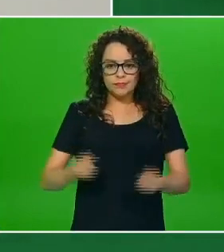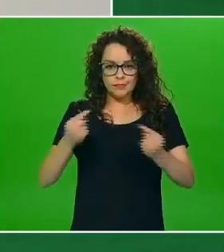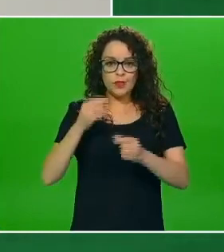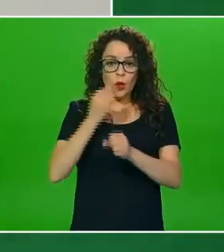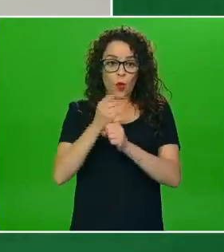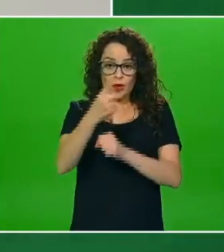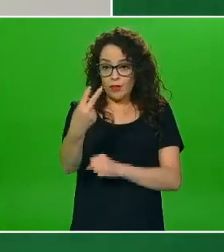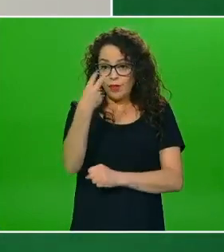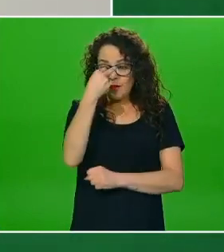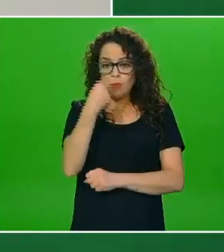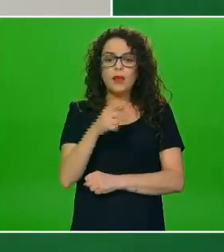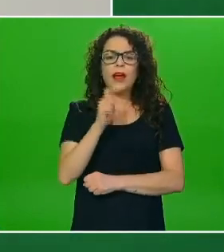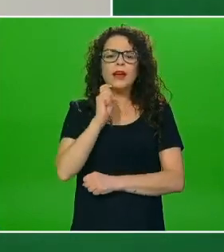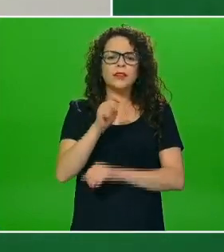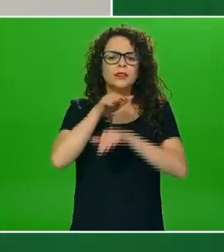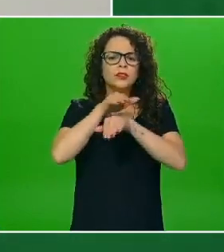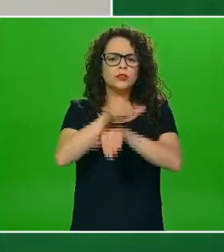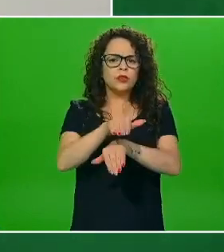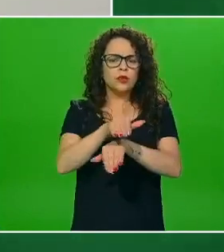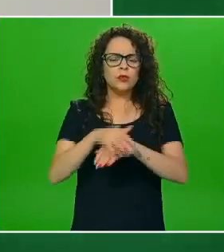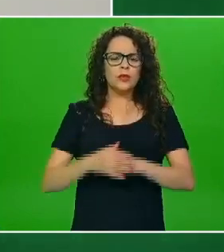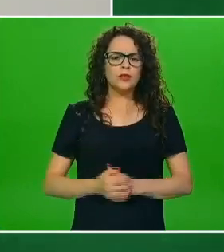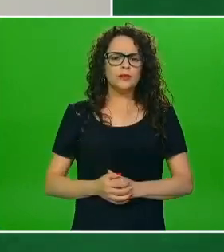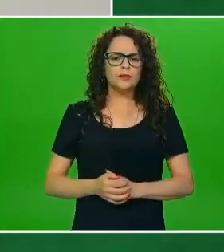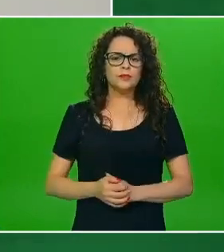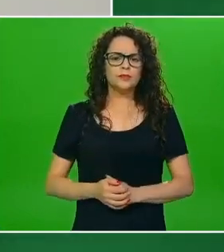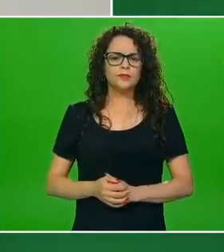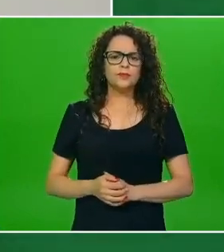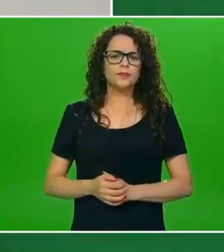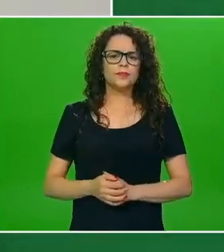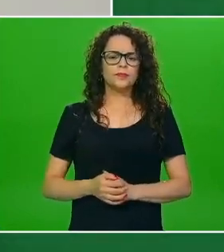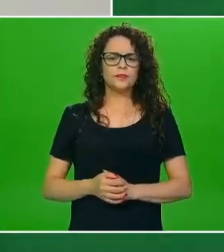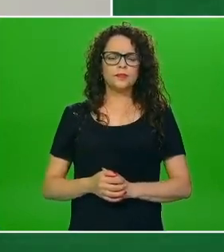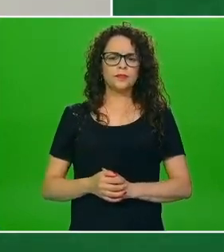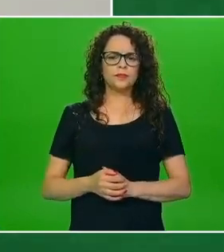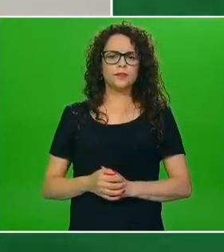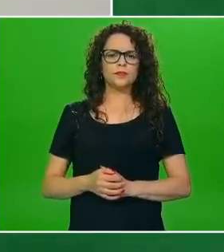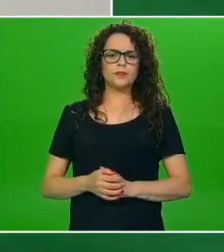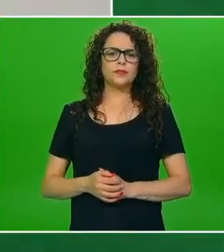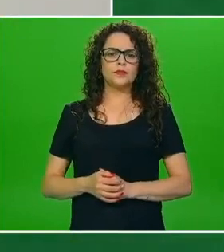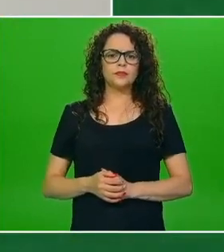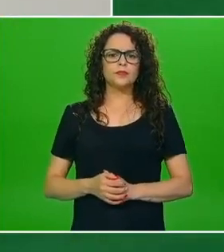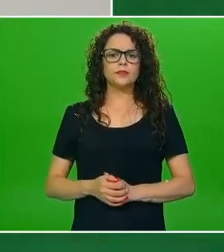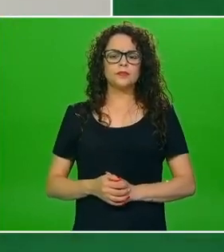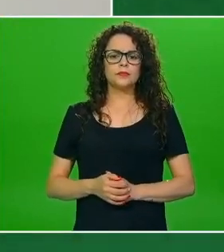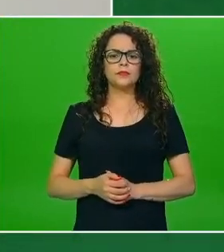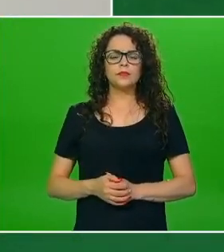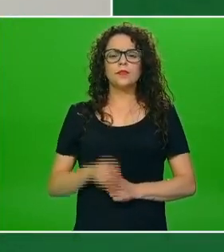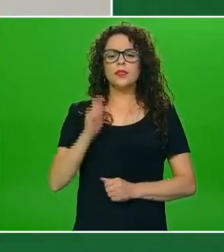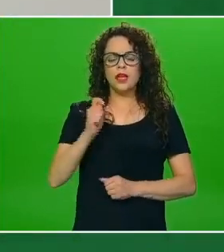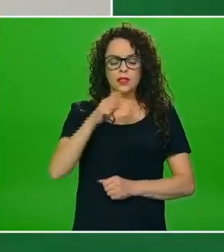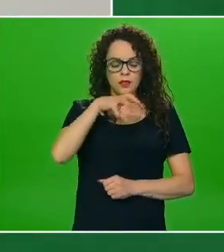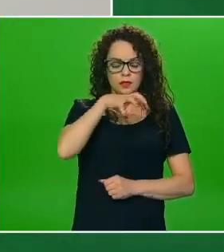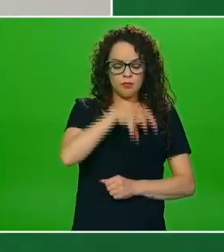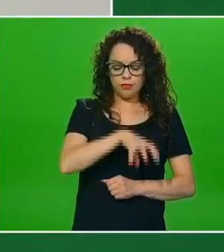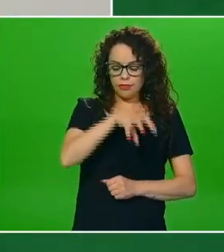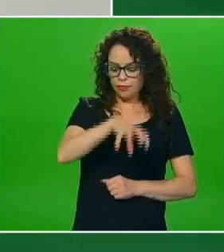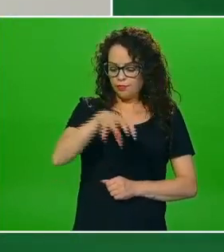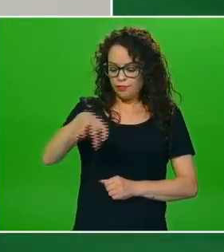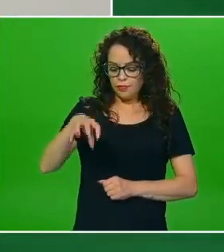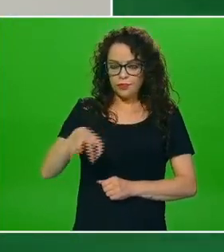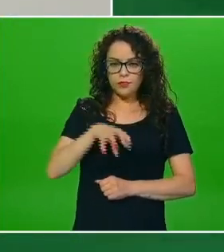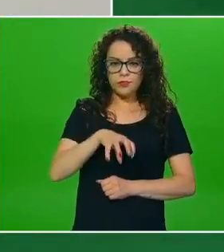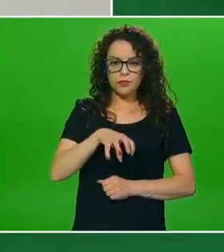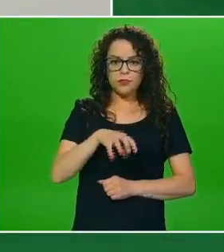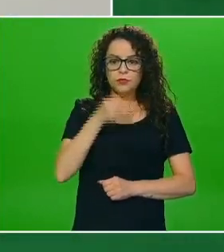a la frecuencia o lo que comentaba también en la exposición a las porciones que los pequeñines deberían o